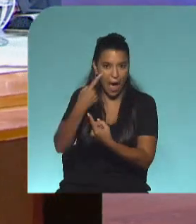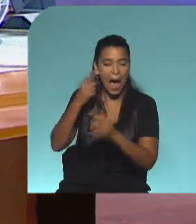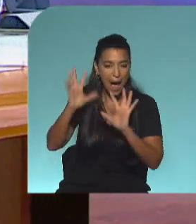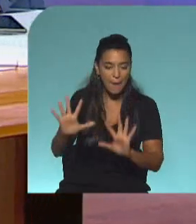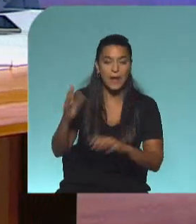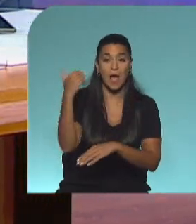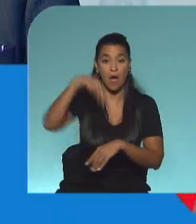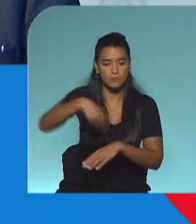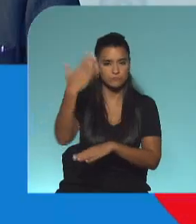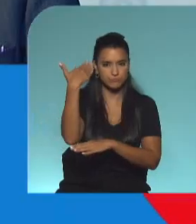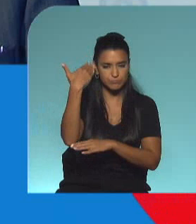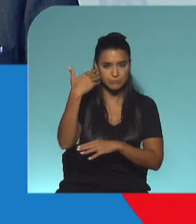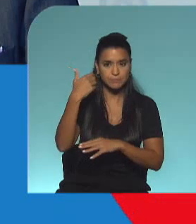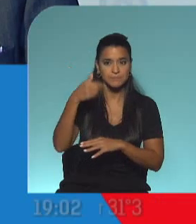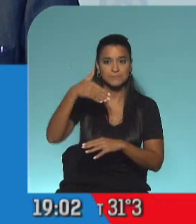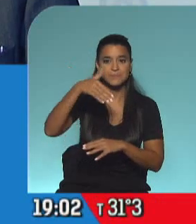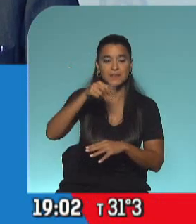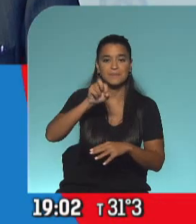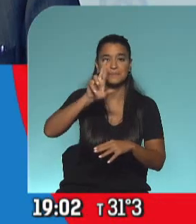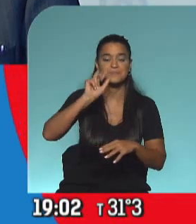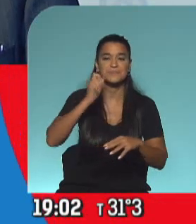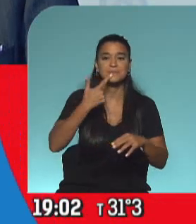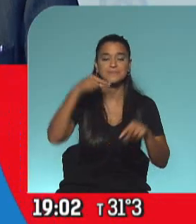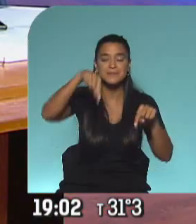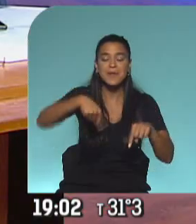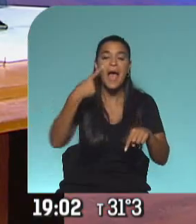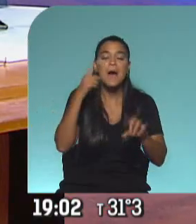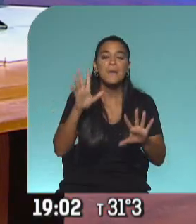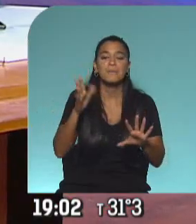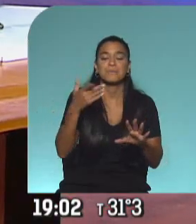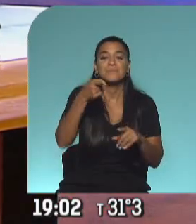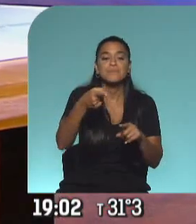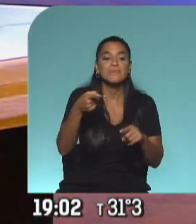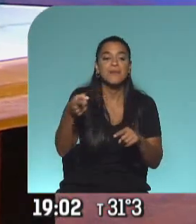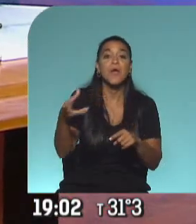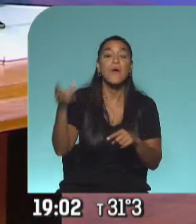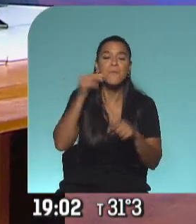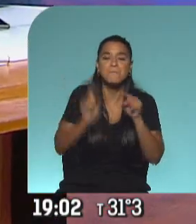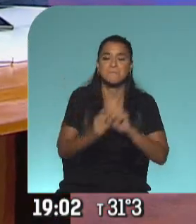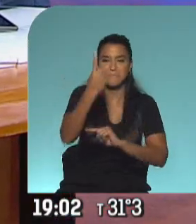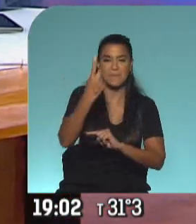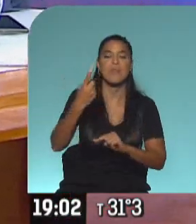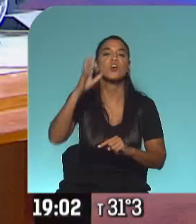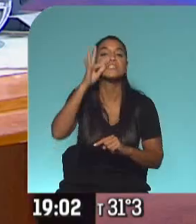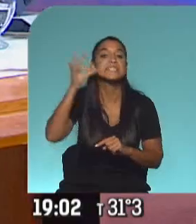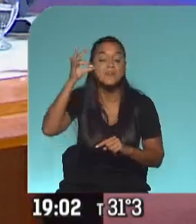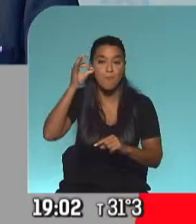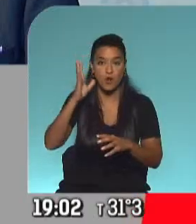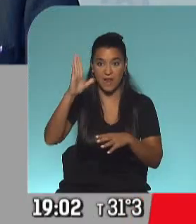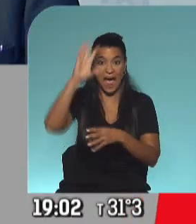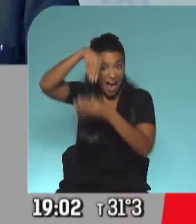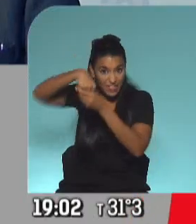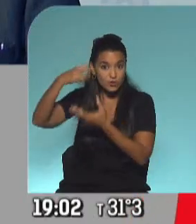exponiendo Maurice Closs. Me parece, para ver si lo escuchamos sin minutos nada más, primero tocamos con Alfredo Simón, que llama desde adentro